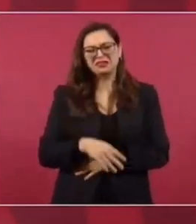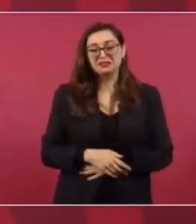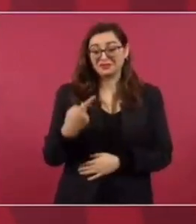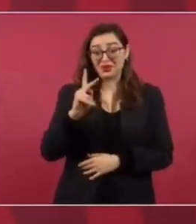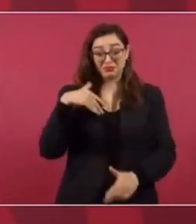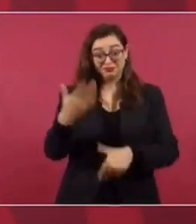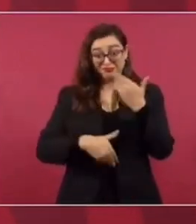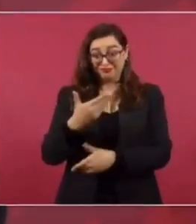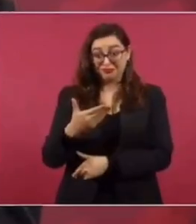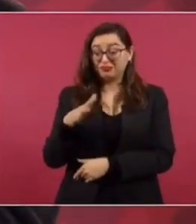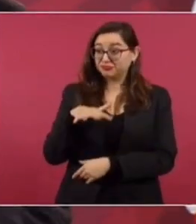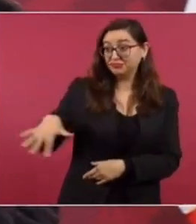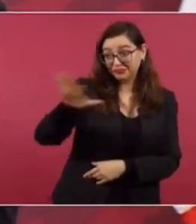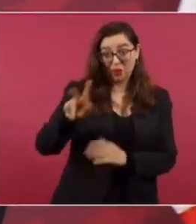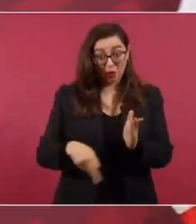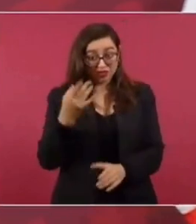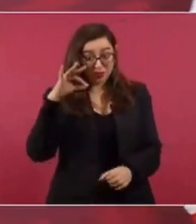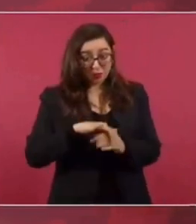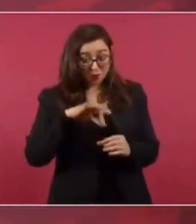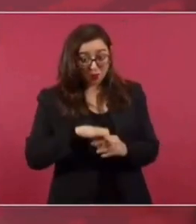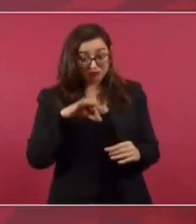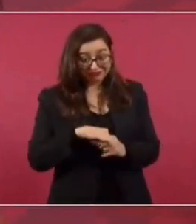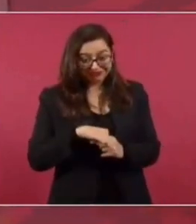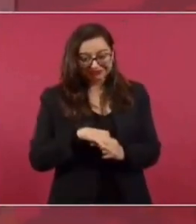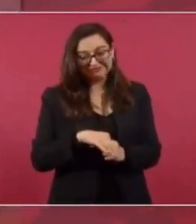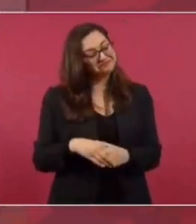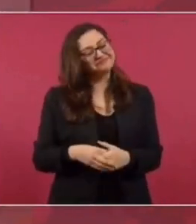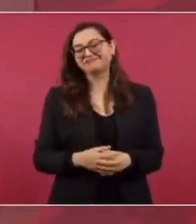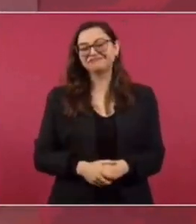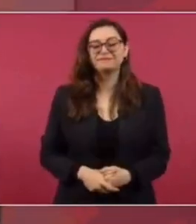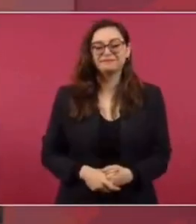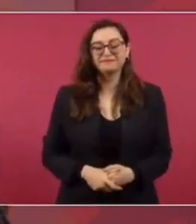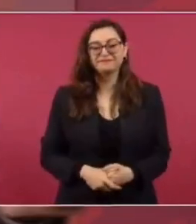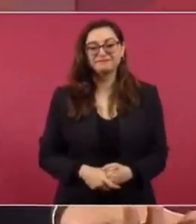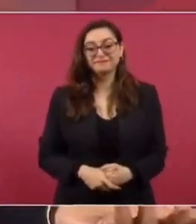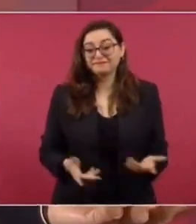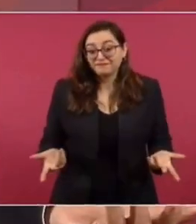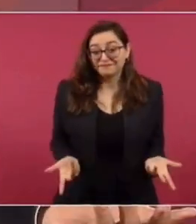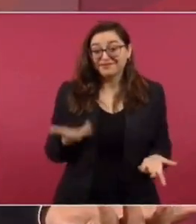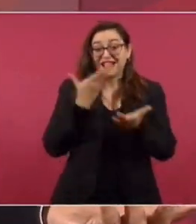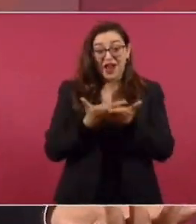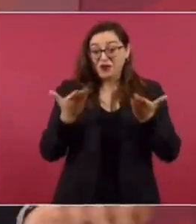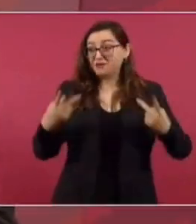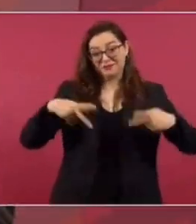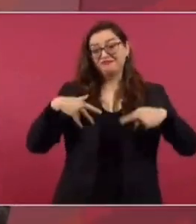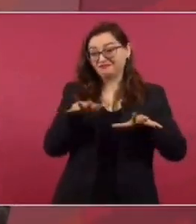o te van a decir. Toma tu champotón. Así están las cosas.